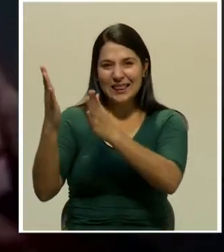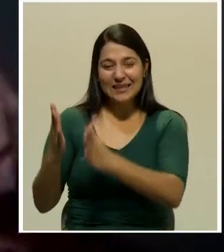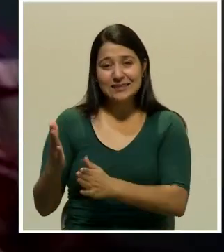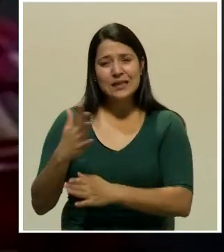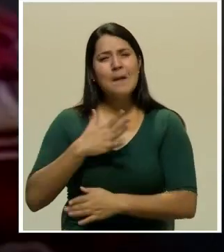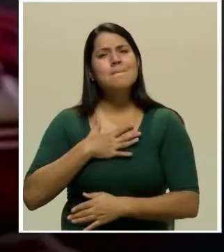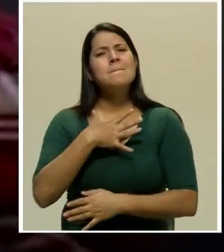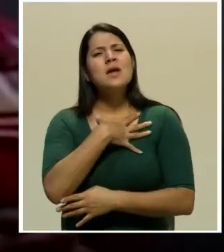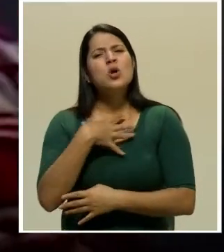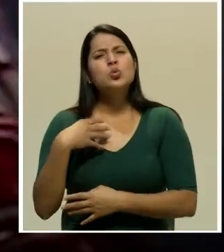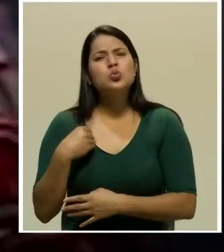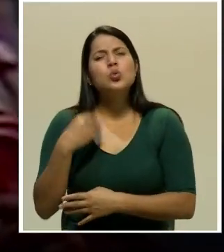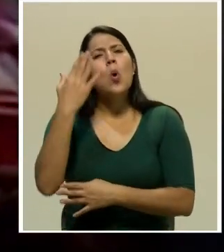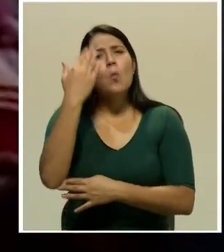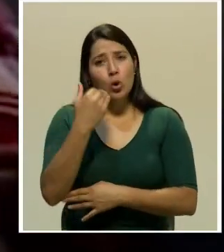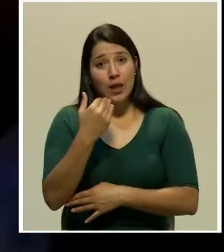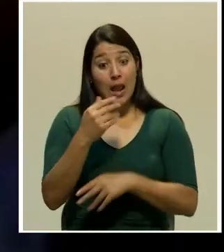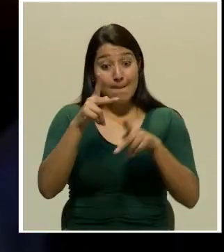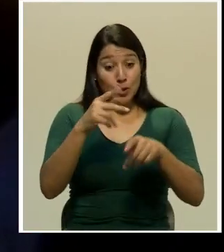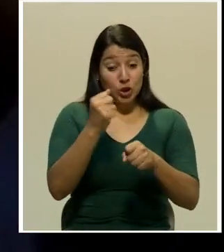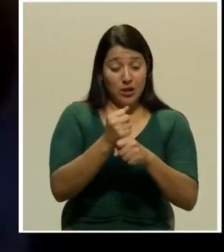haciendo su obra.